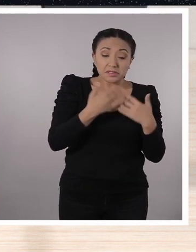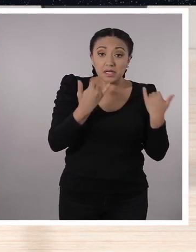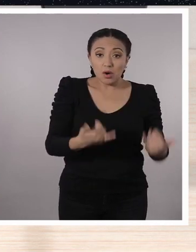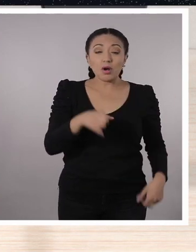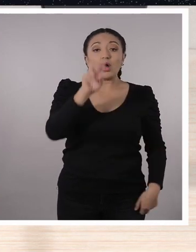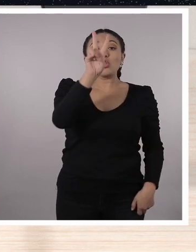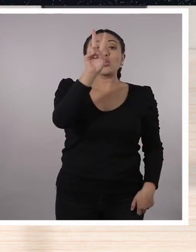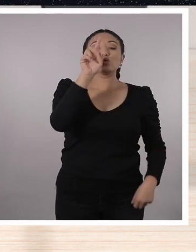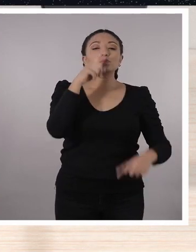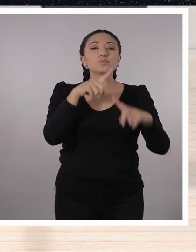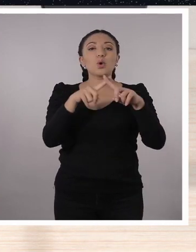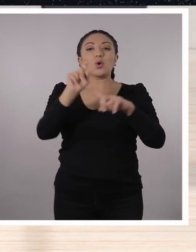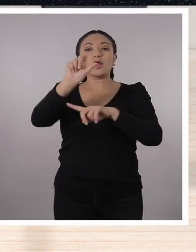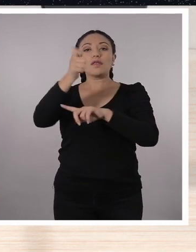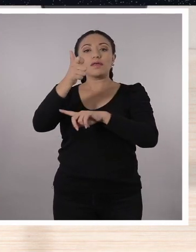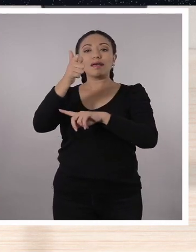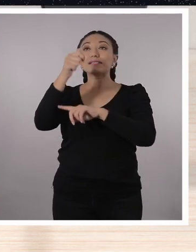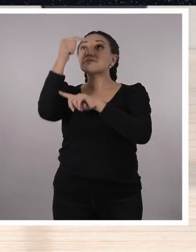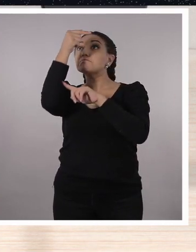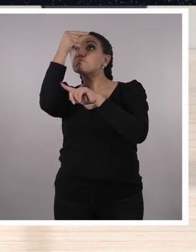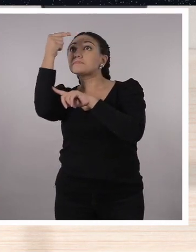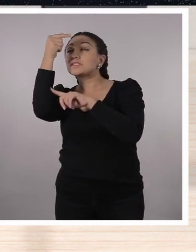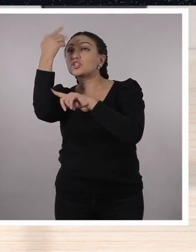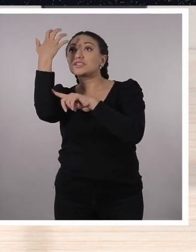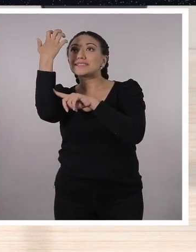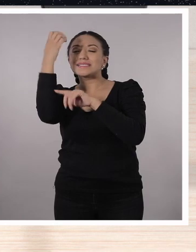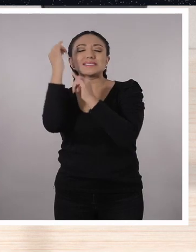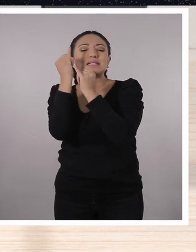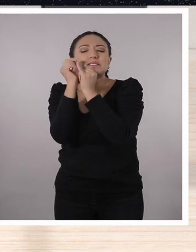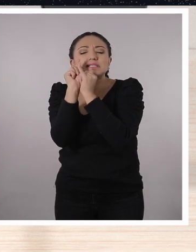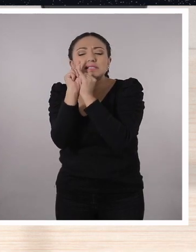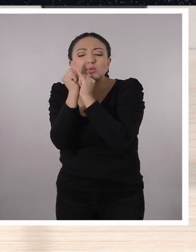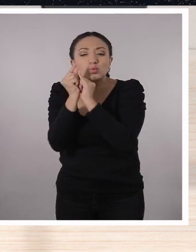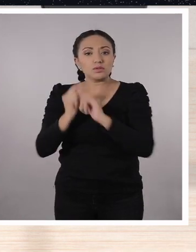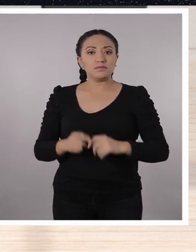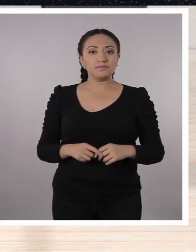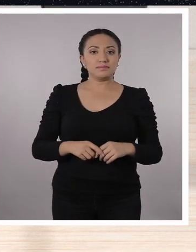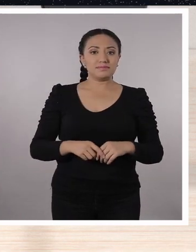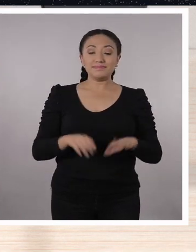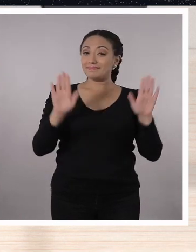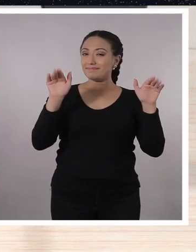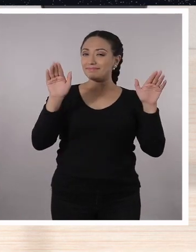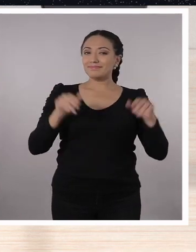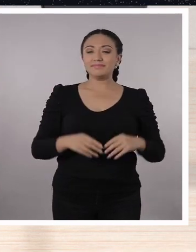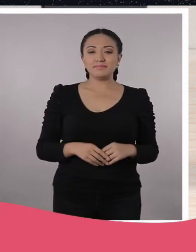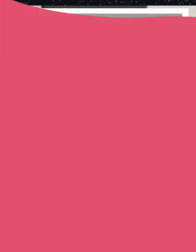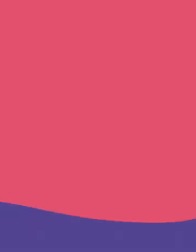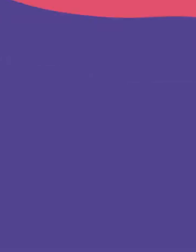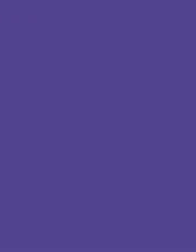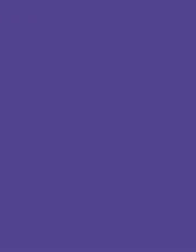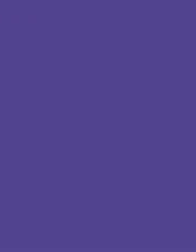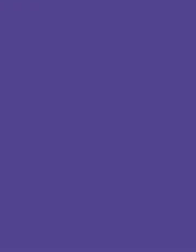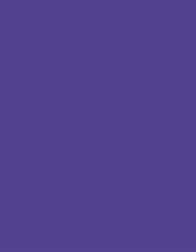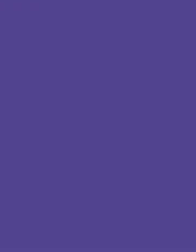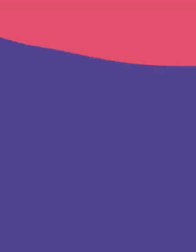dos por diez a la menos quince segundos. Es todo por hoy, chicos. ¡Nos vemos!